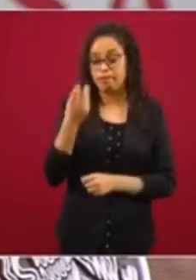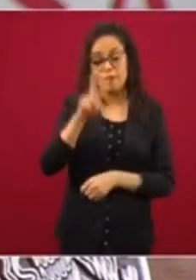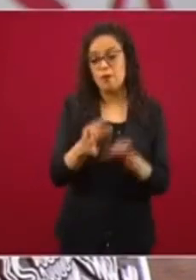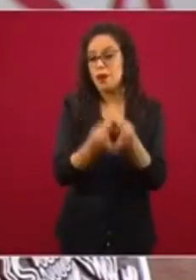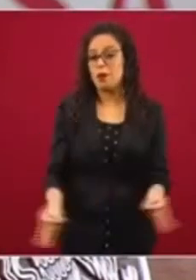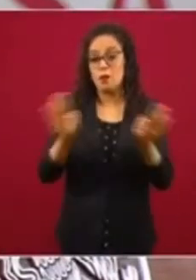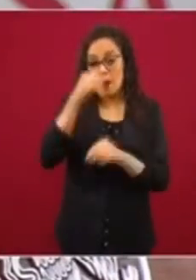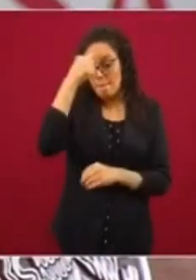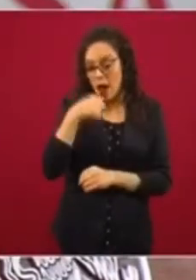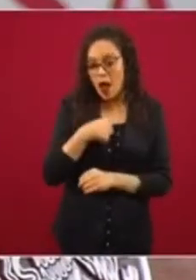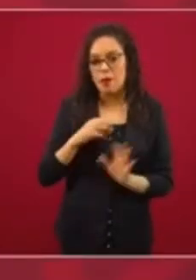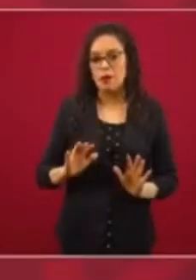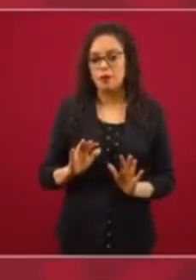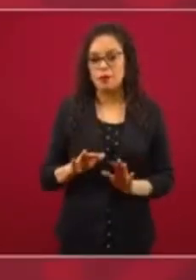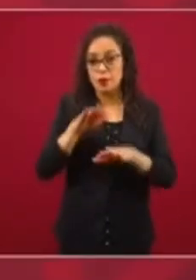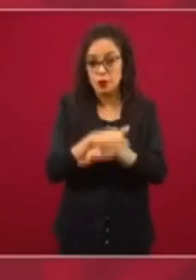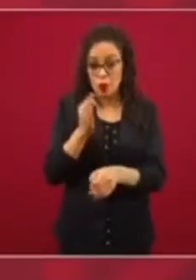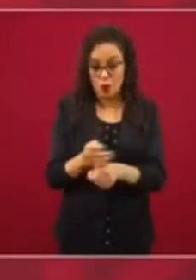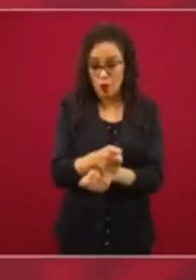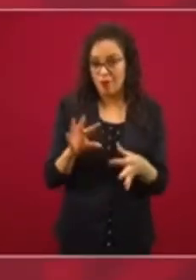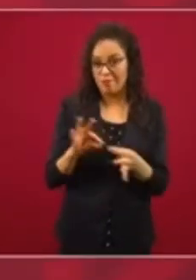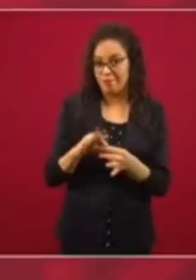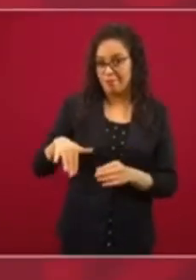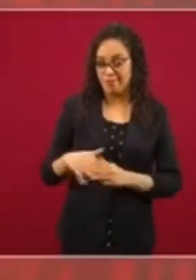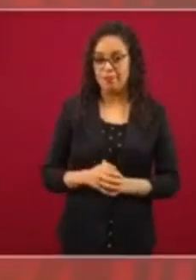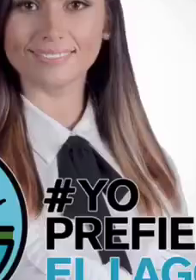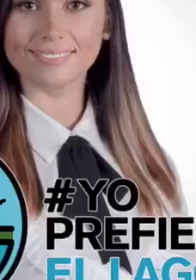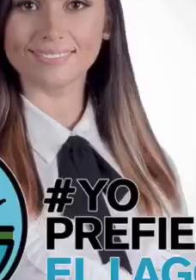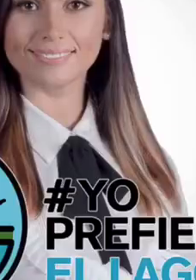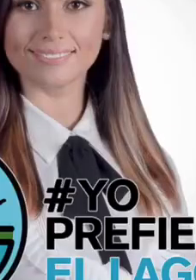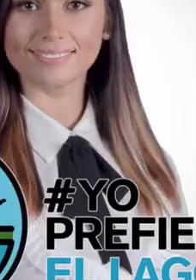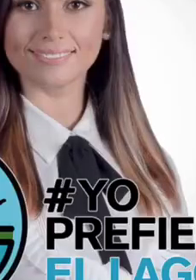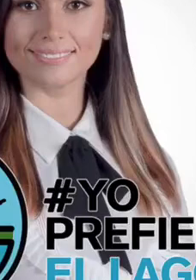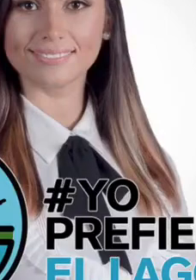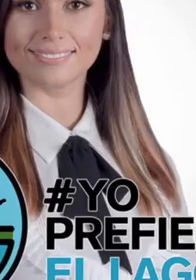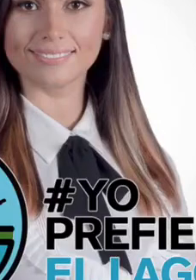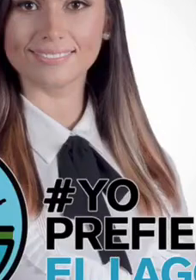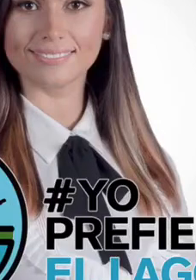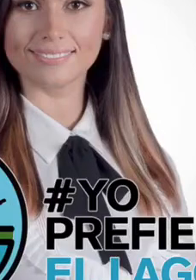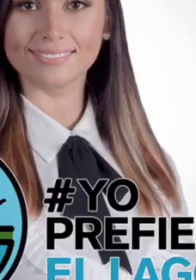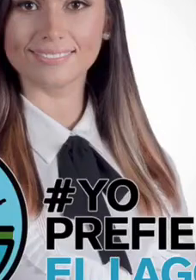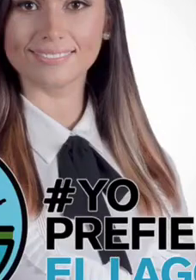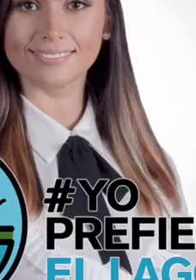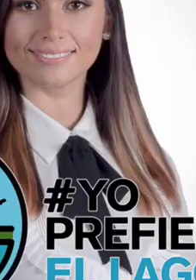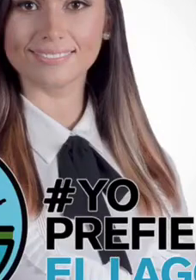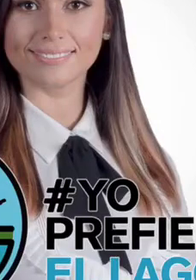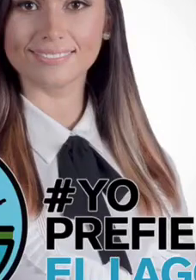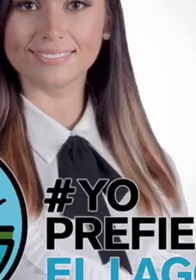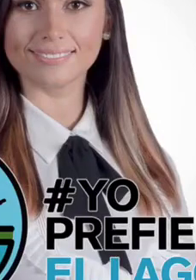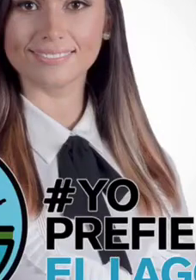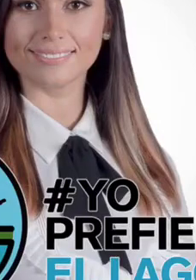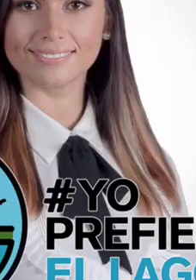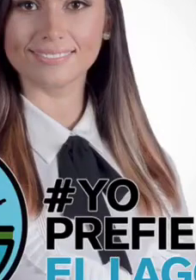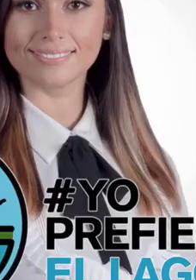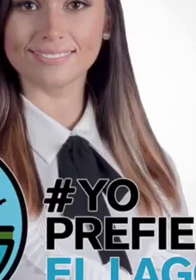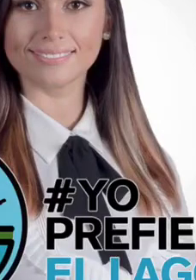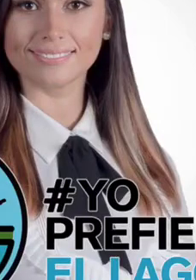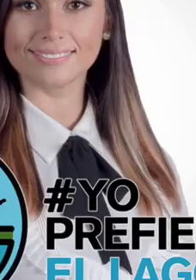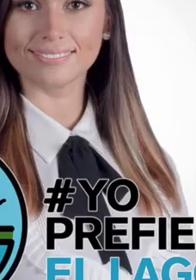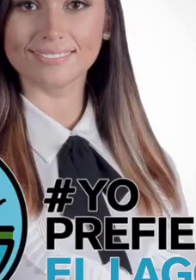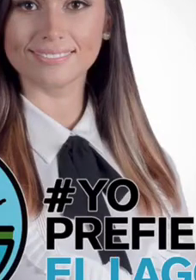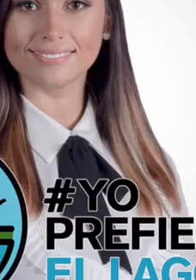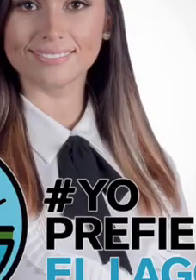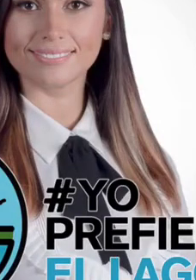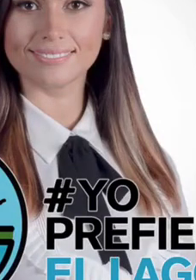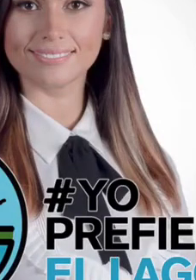es fundamental de lo que estábamos hablando. Es una mujer con convicciones y honesta, incorruptible.